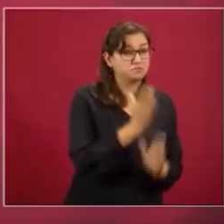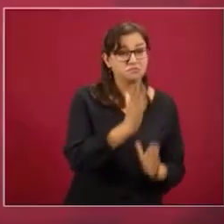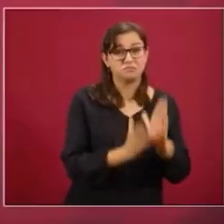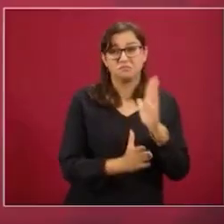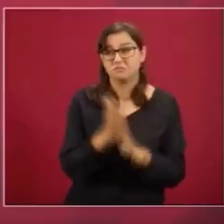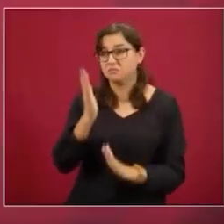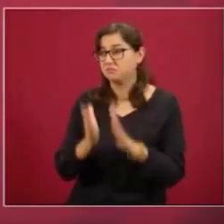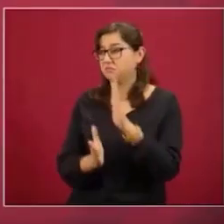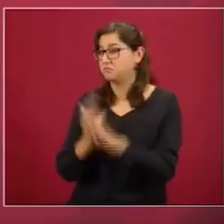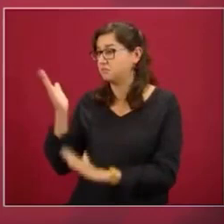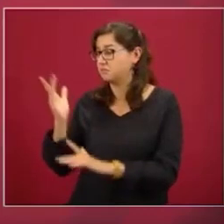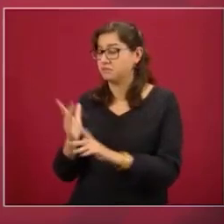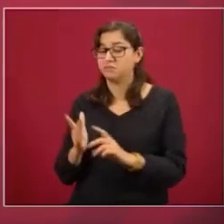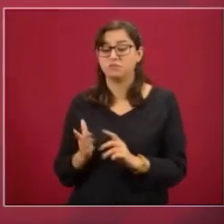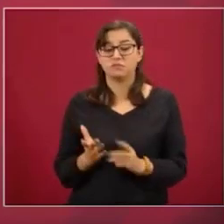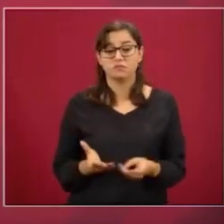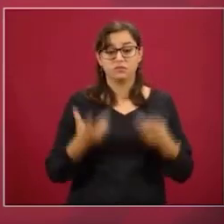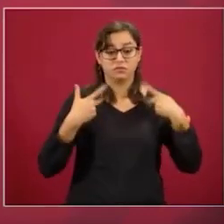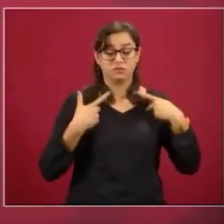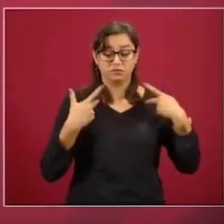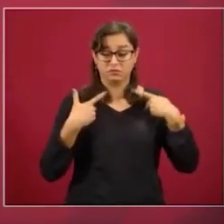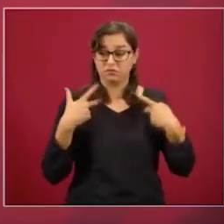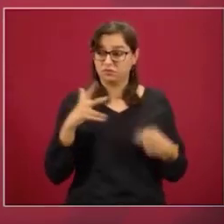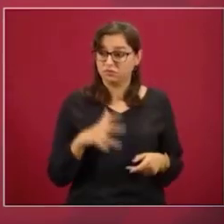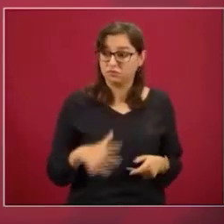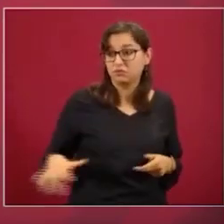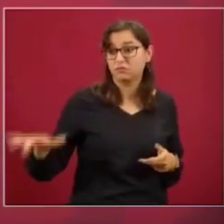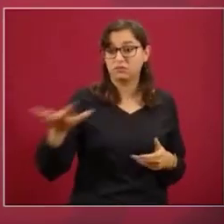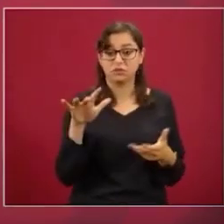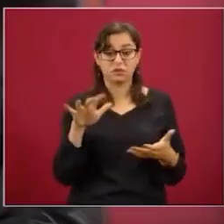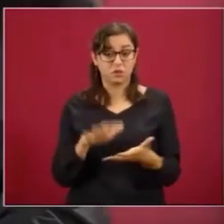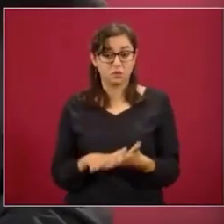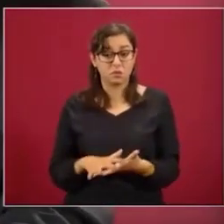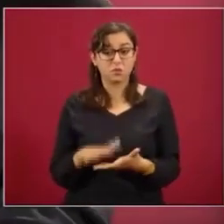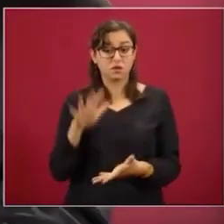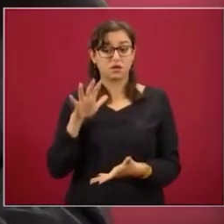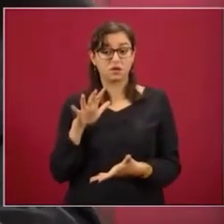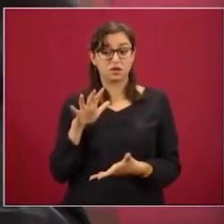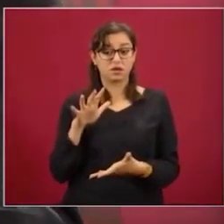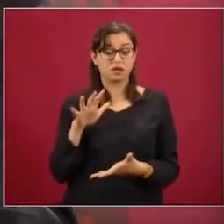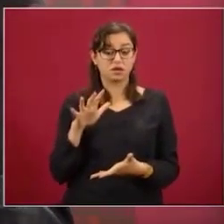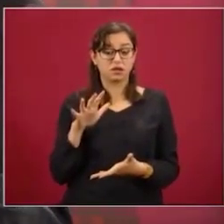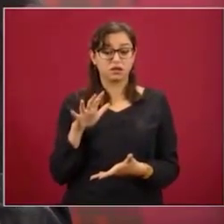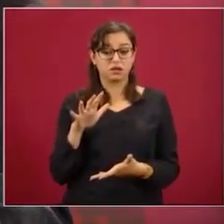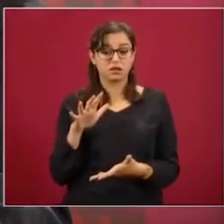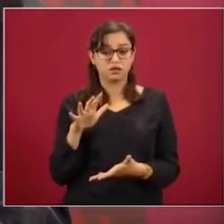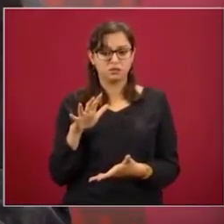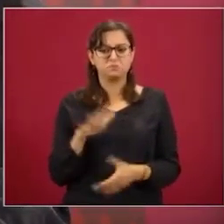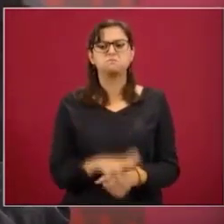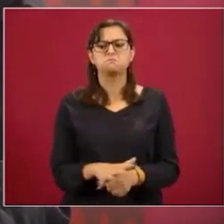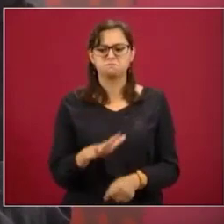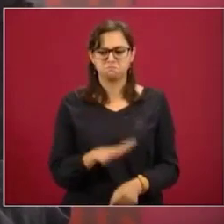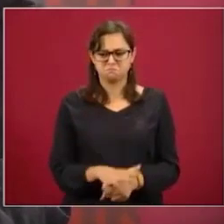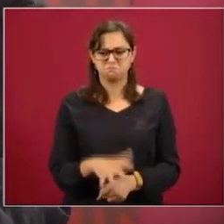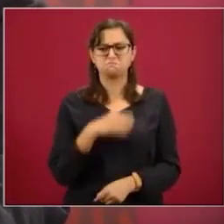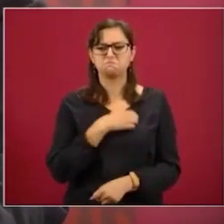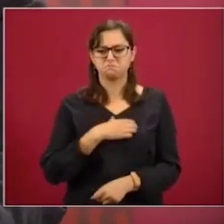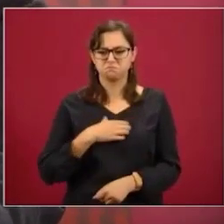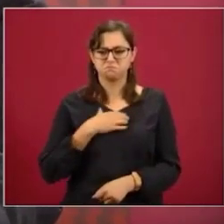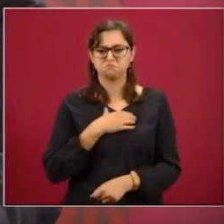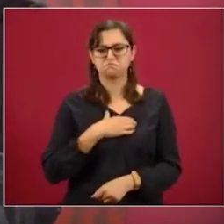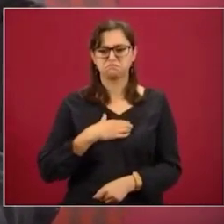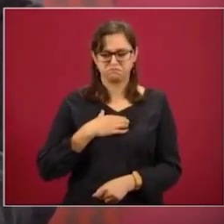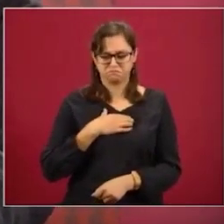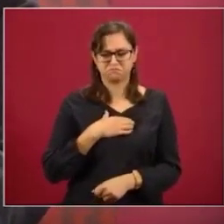está satisfecha, está